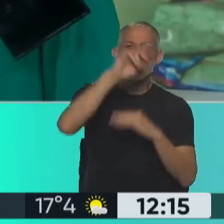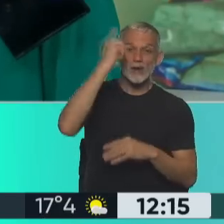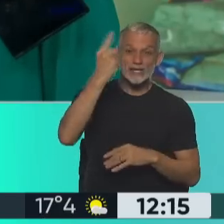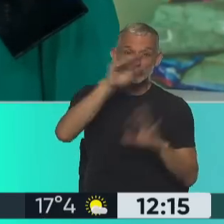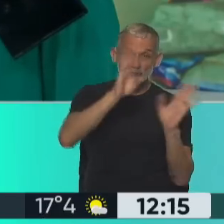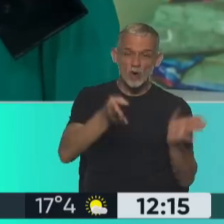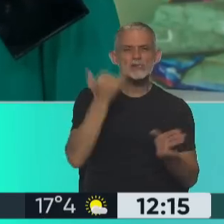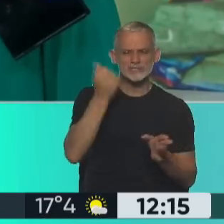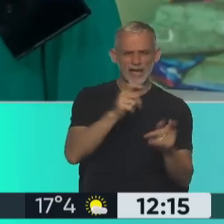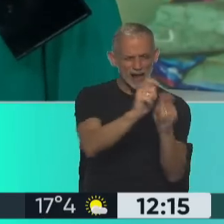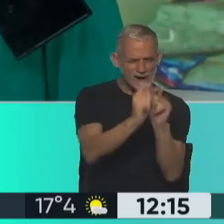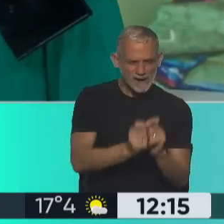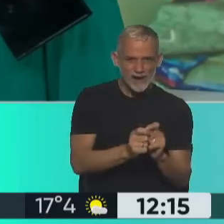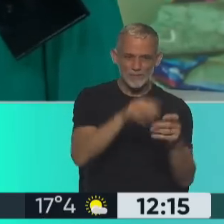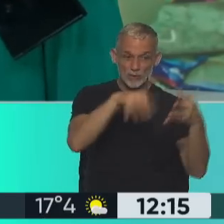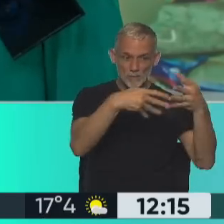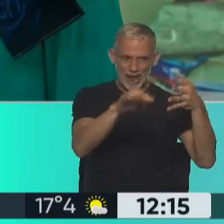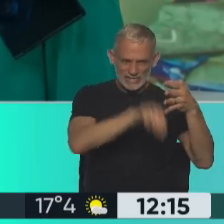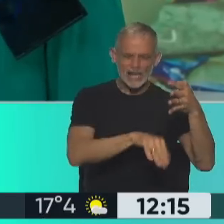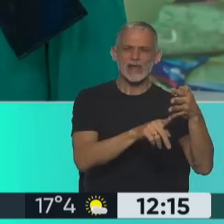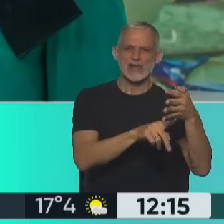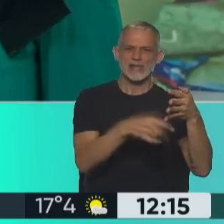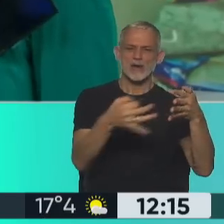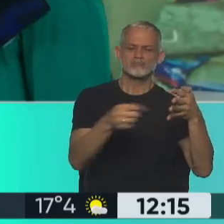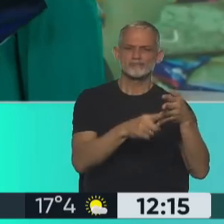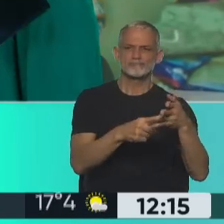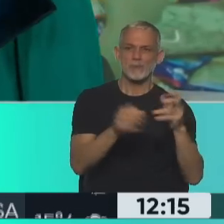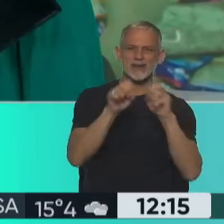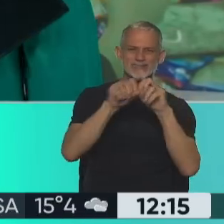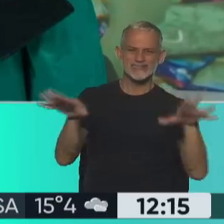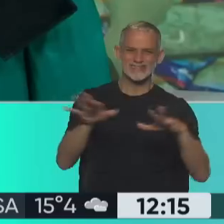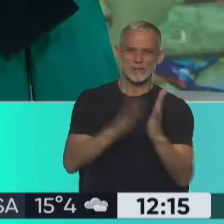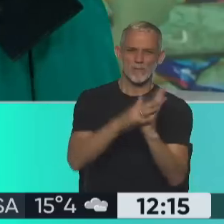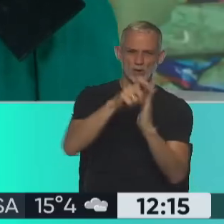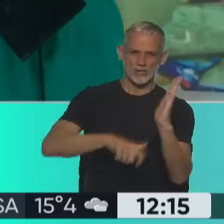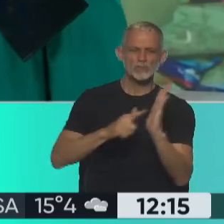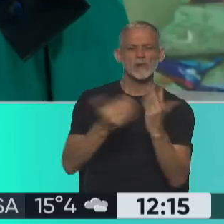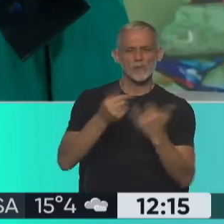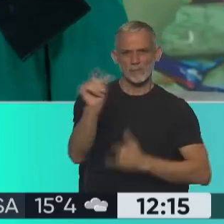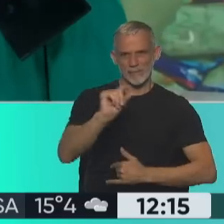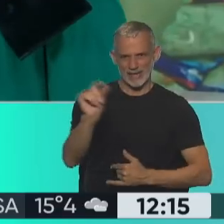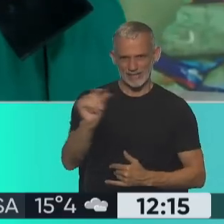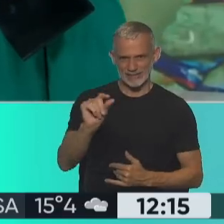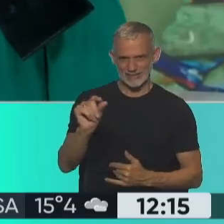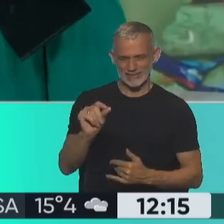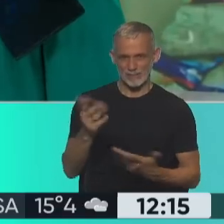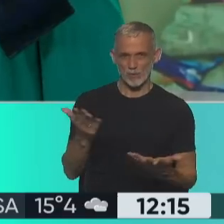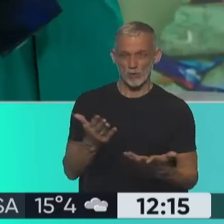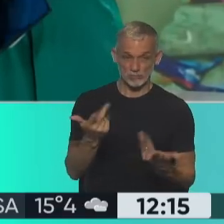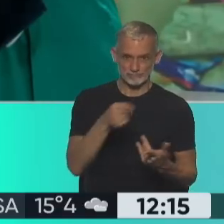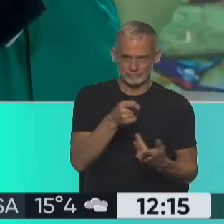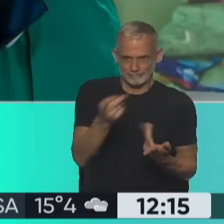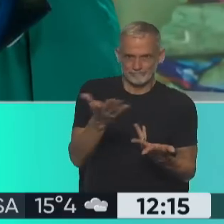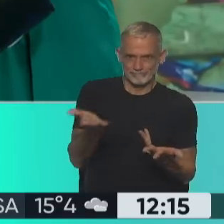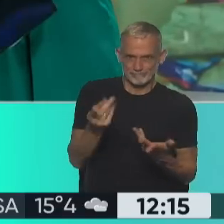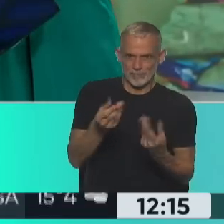ya está adaptando todo esto para que realmente llegue al universo de monotributistas que están como destinados